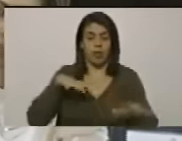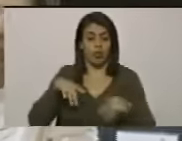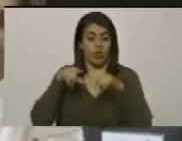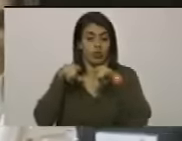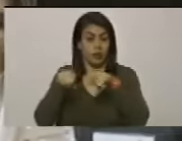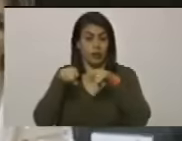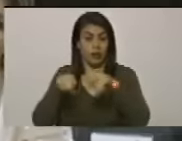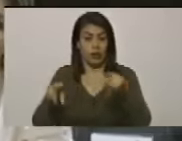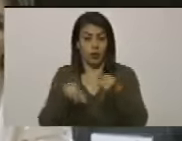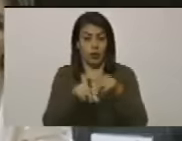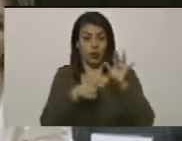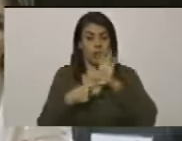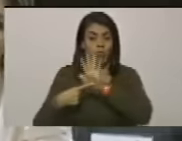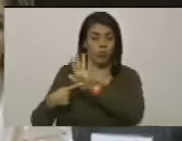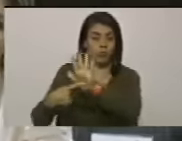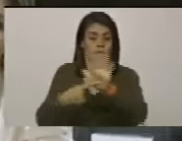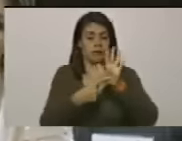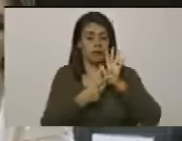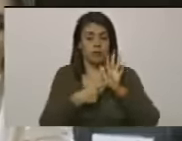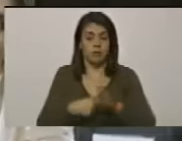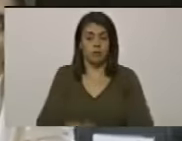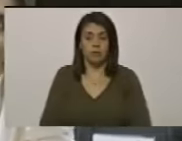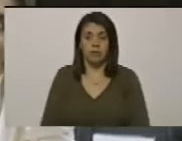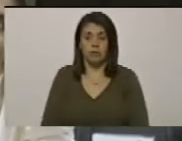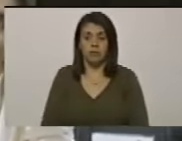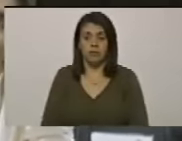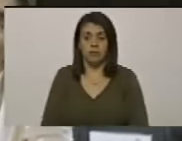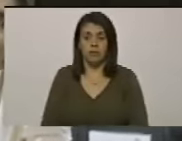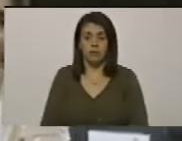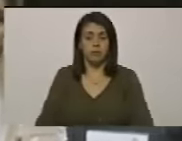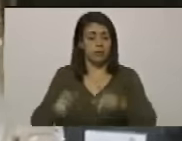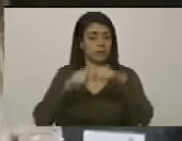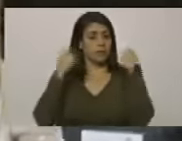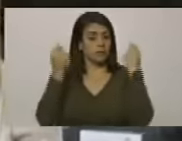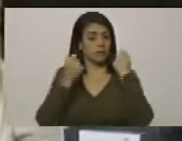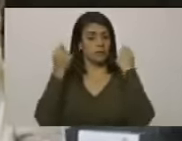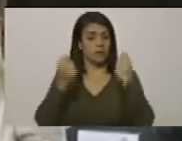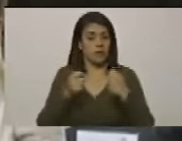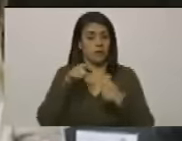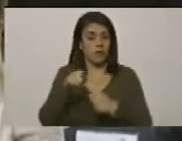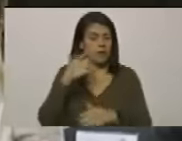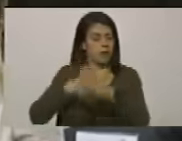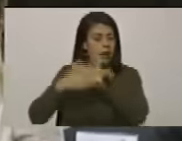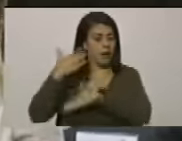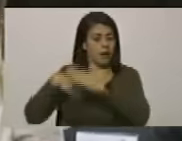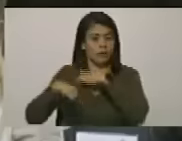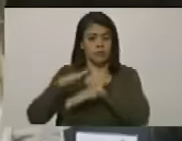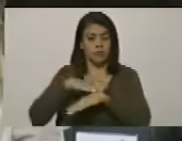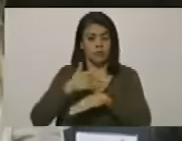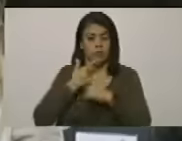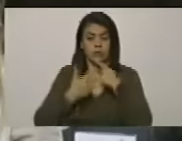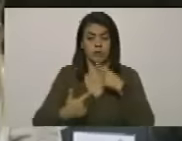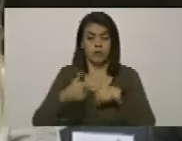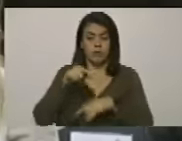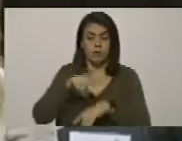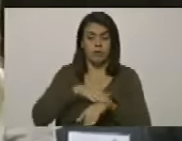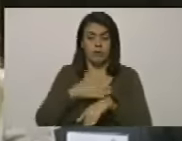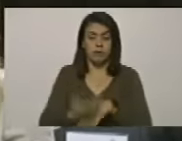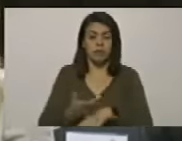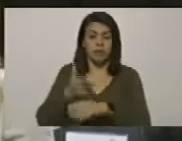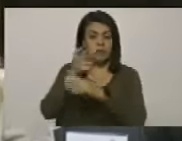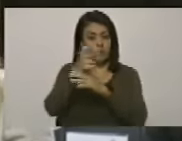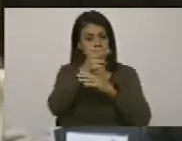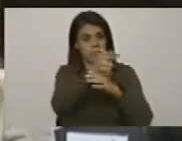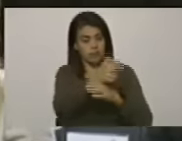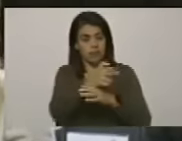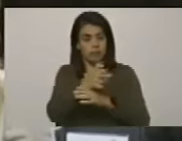ellos como lo representaron los periódicos de aquella época producto de los disparos